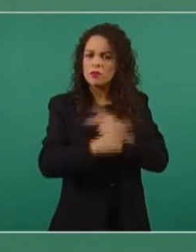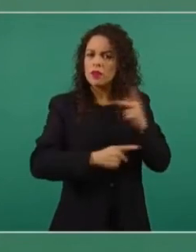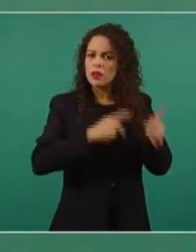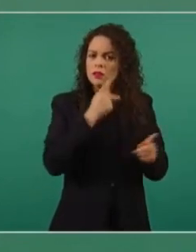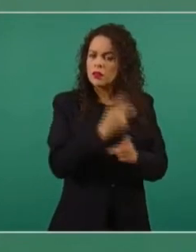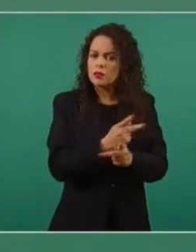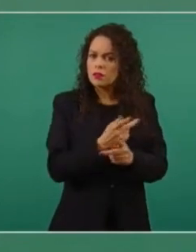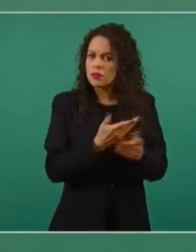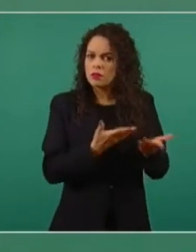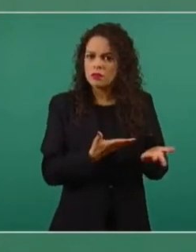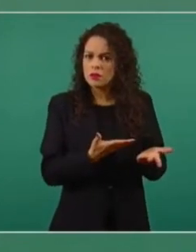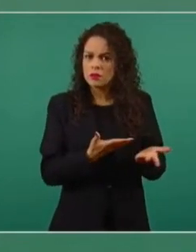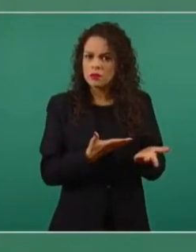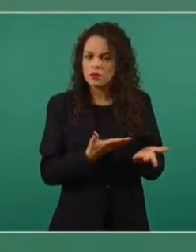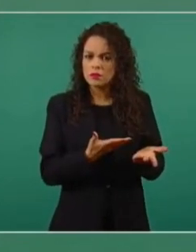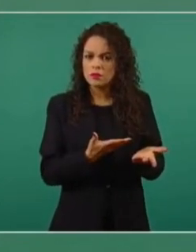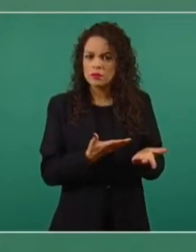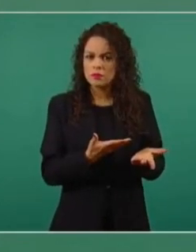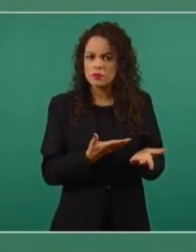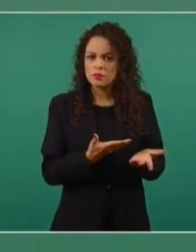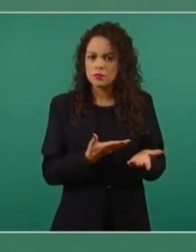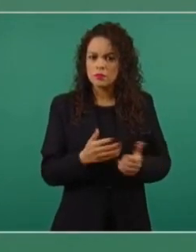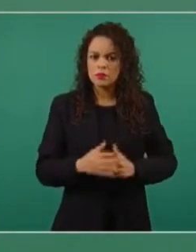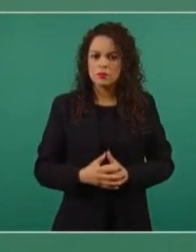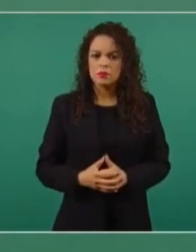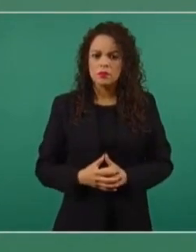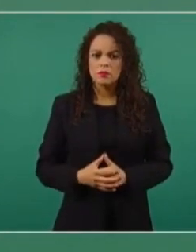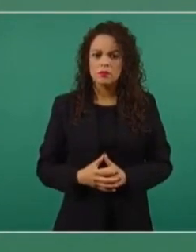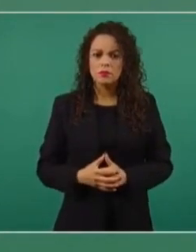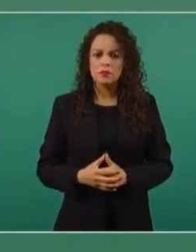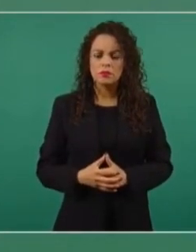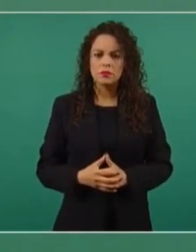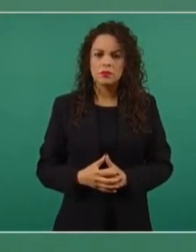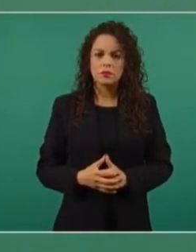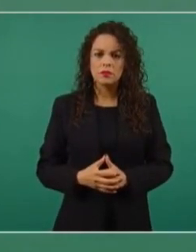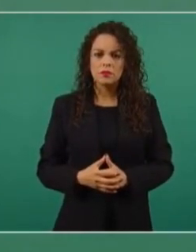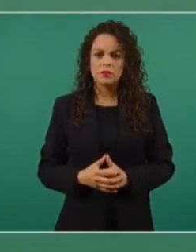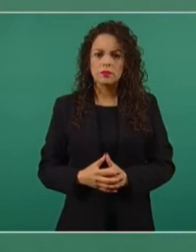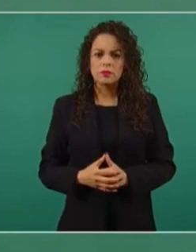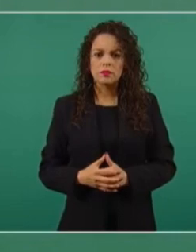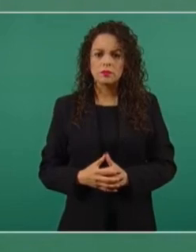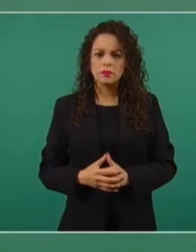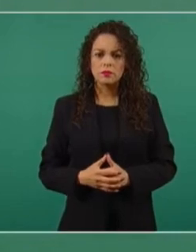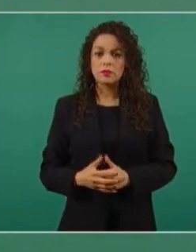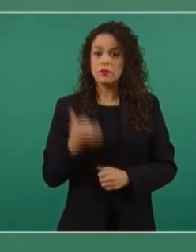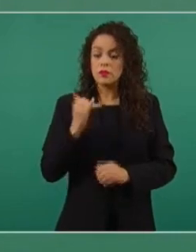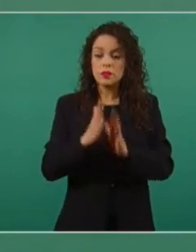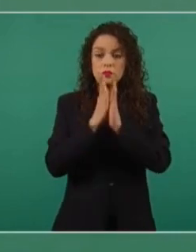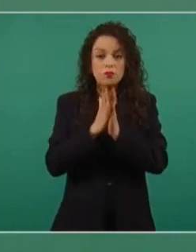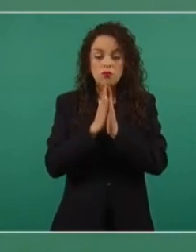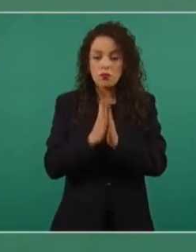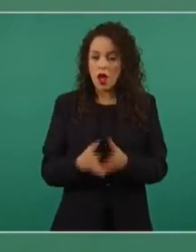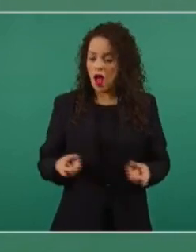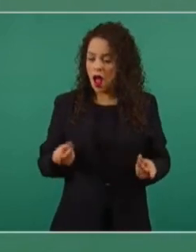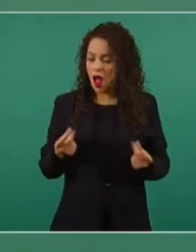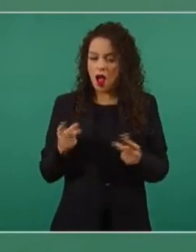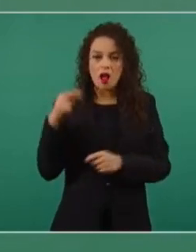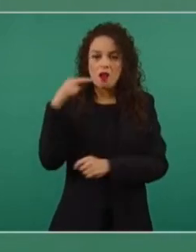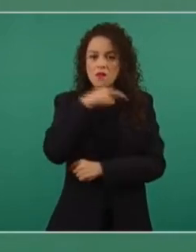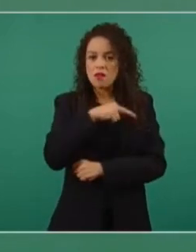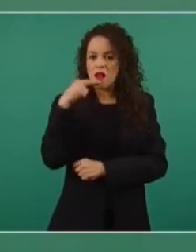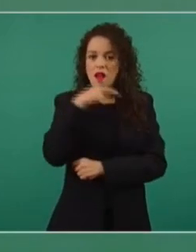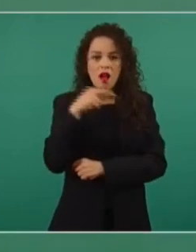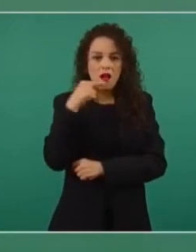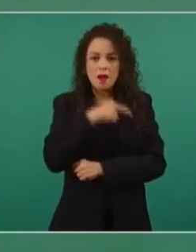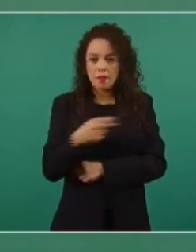no se les entregaron los pasaportes y que de inmediato se